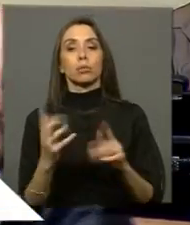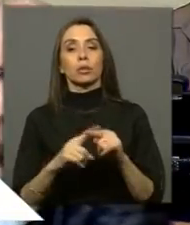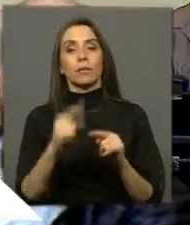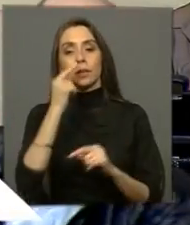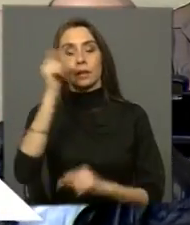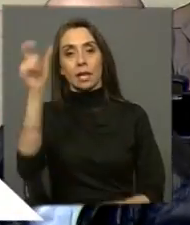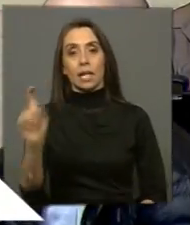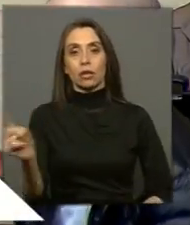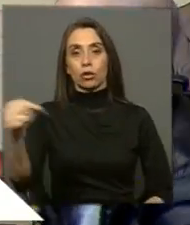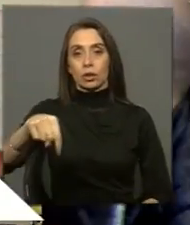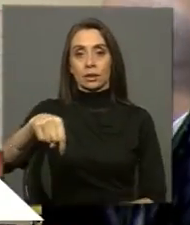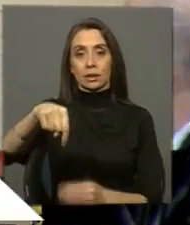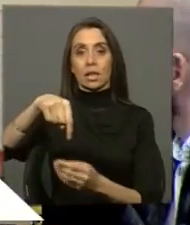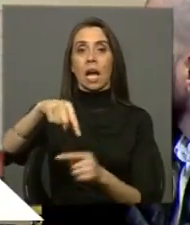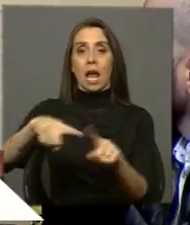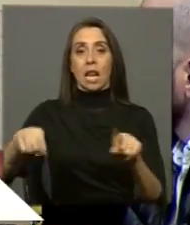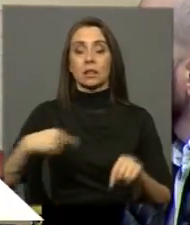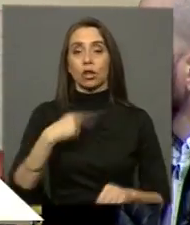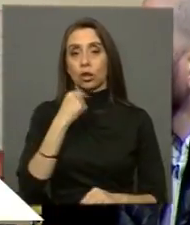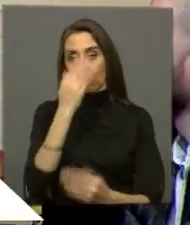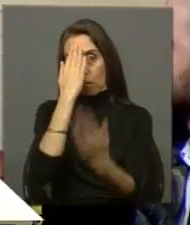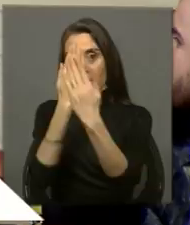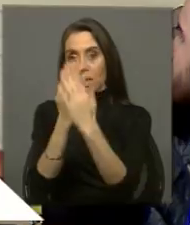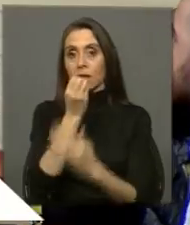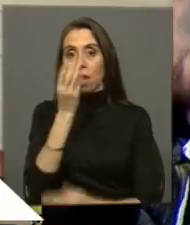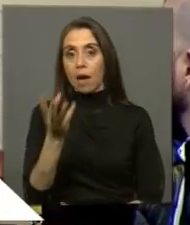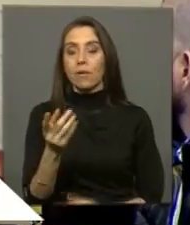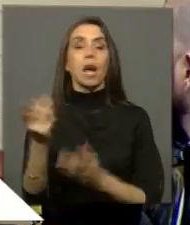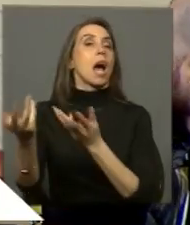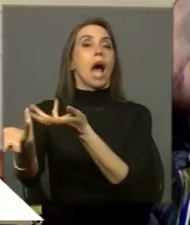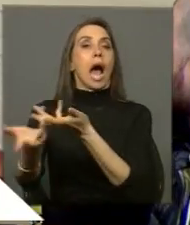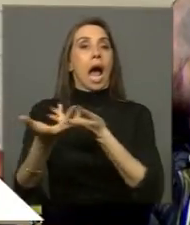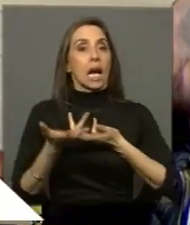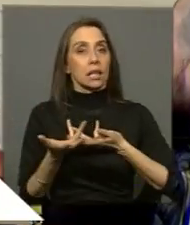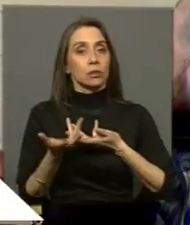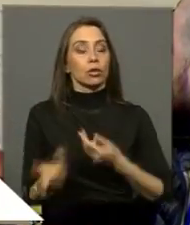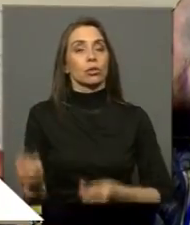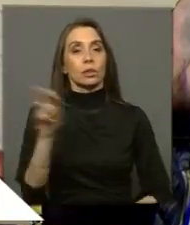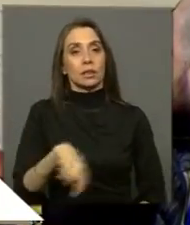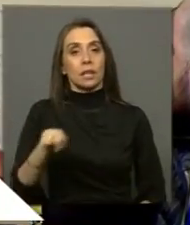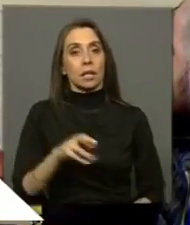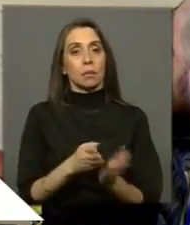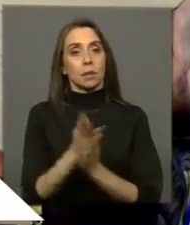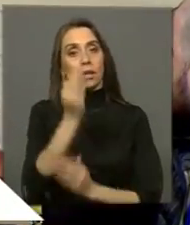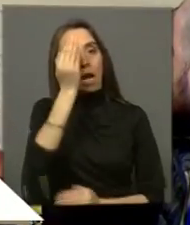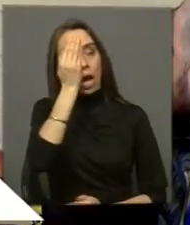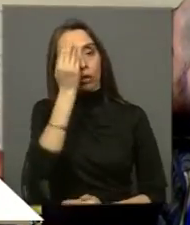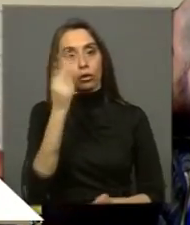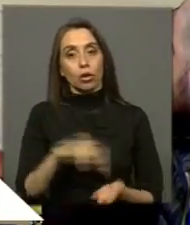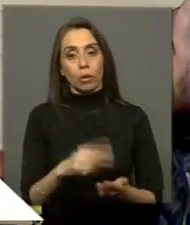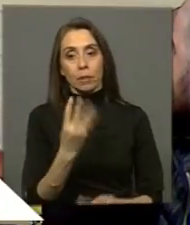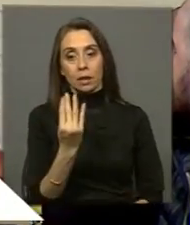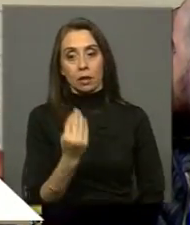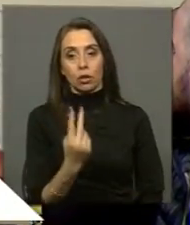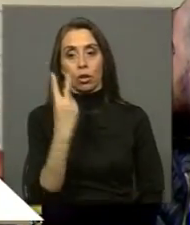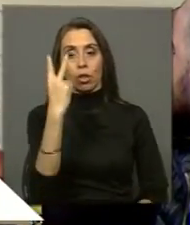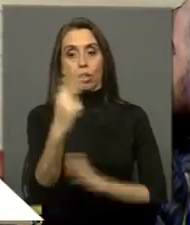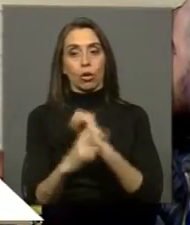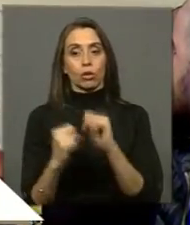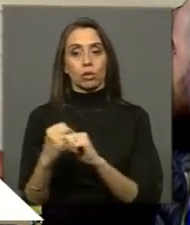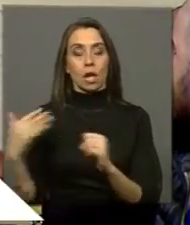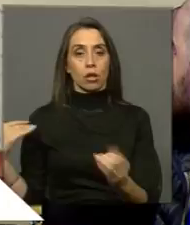porque me hubiese gustado decírselo de frente. Estas agresiones, presidente, se vienen repitiendo desde agosto del 2014. Van dos años.